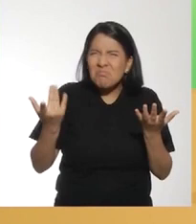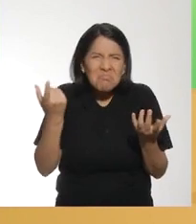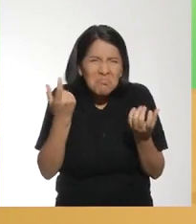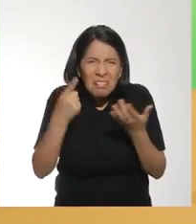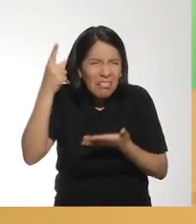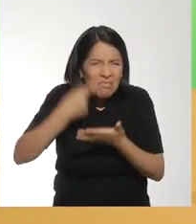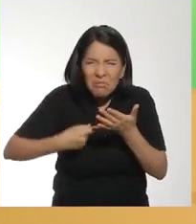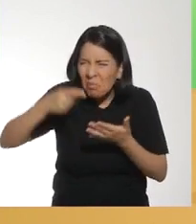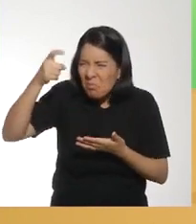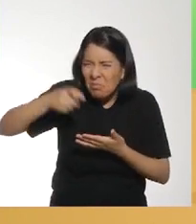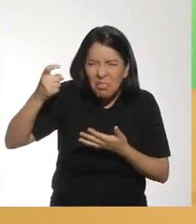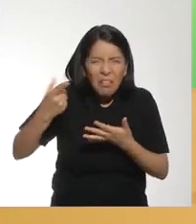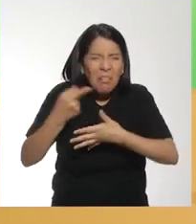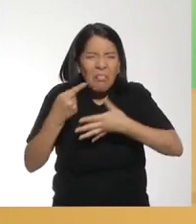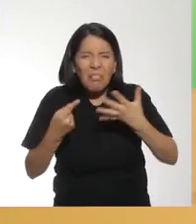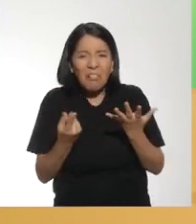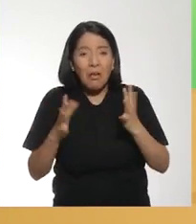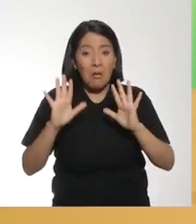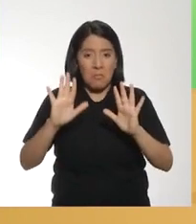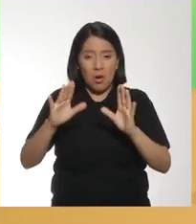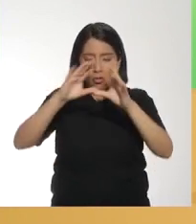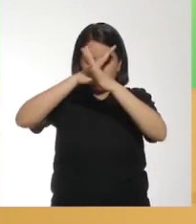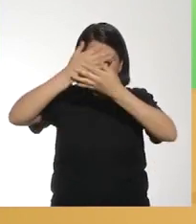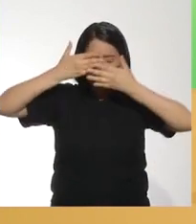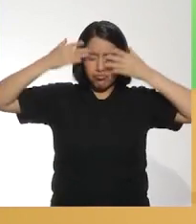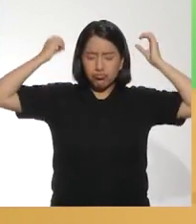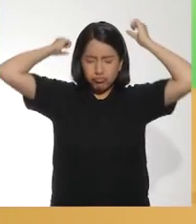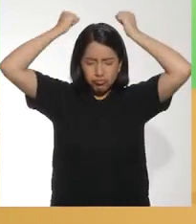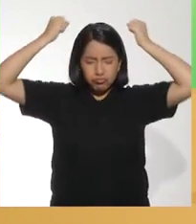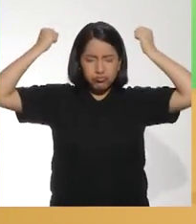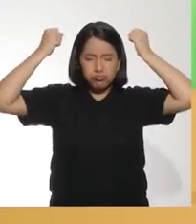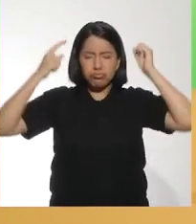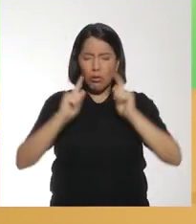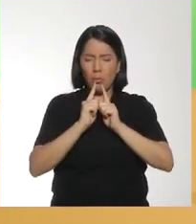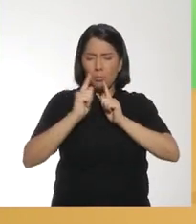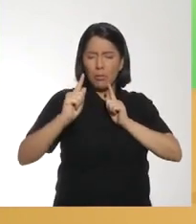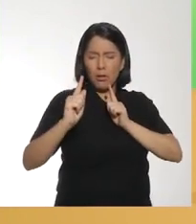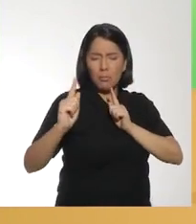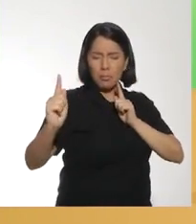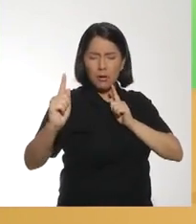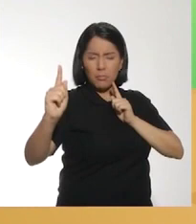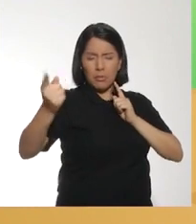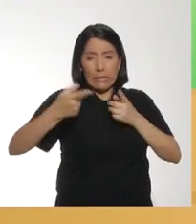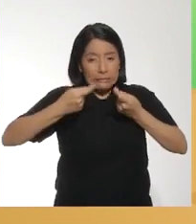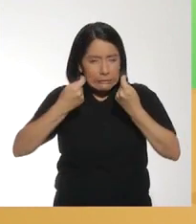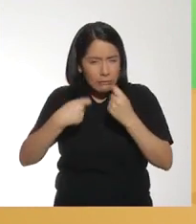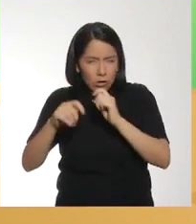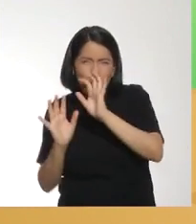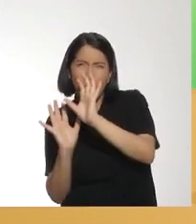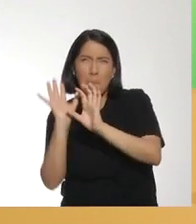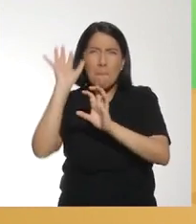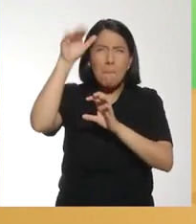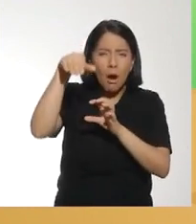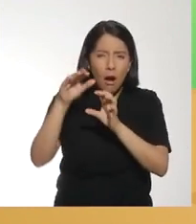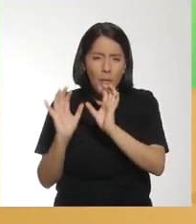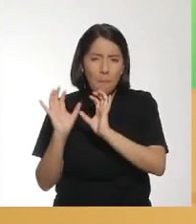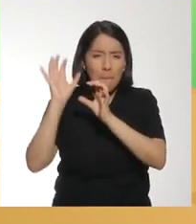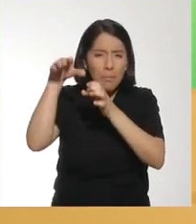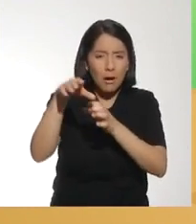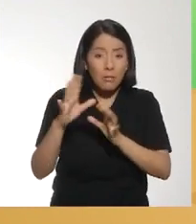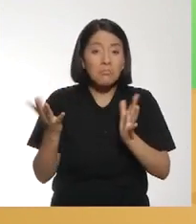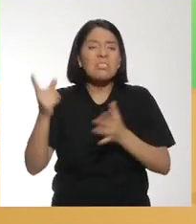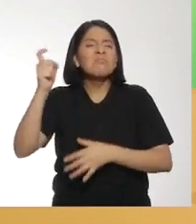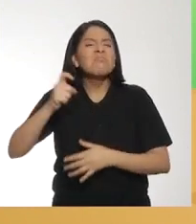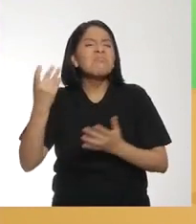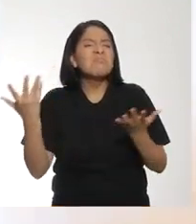¿Y cómo es ese juego? O sea, ¿qué materiales necesitamos? Mira, con los ojos vendados y diferentes distancias debemos lograr encestar. Y